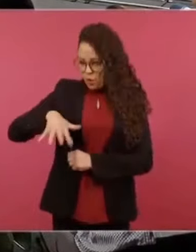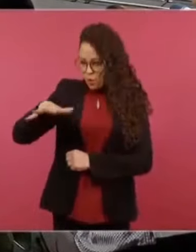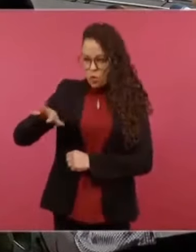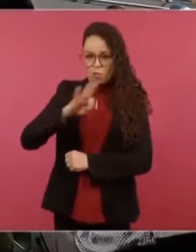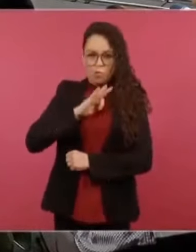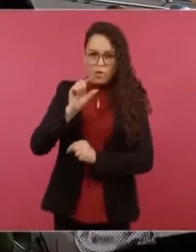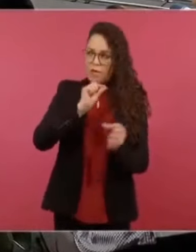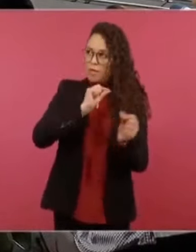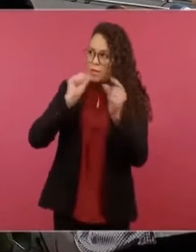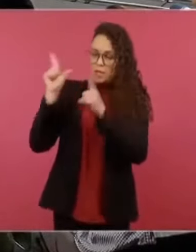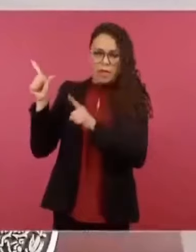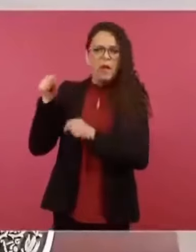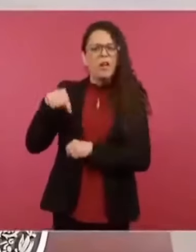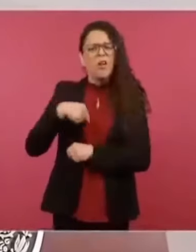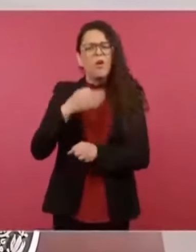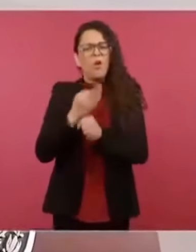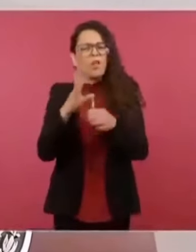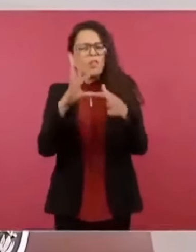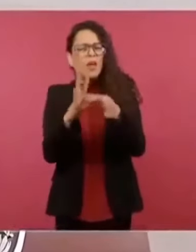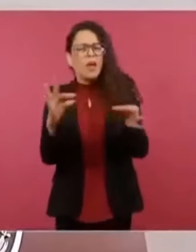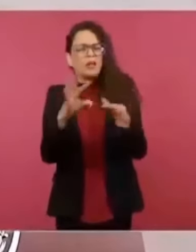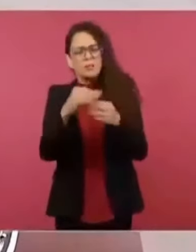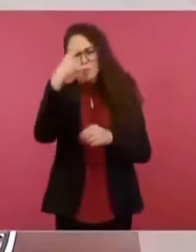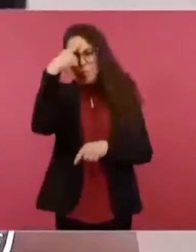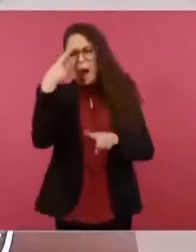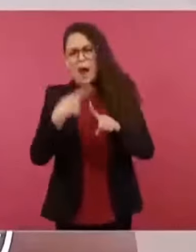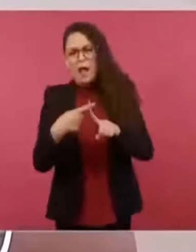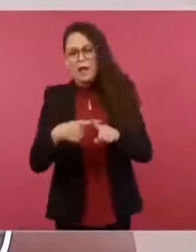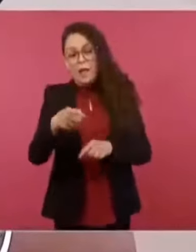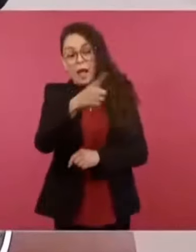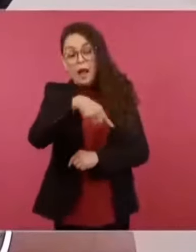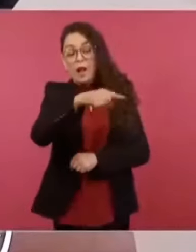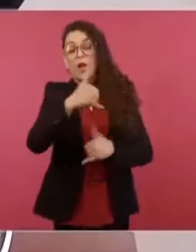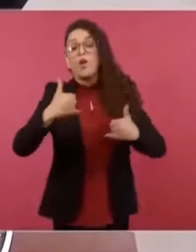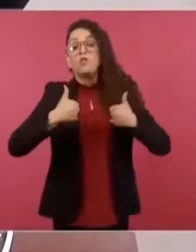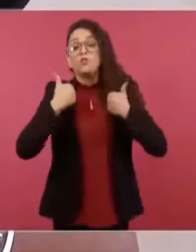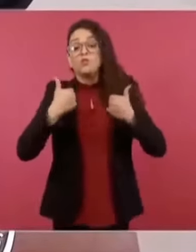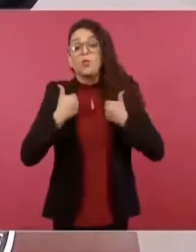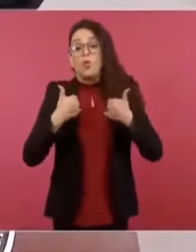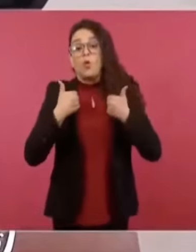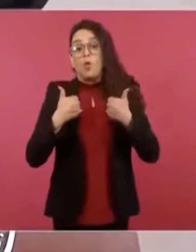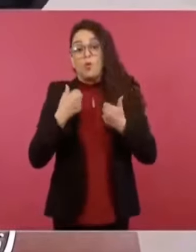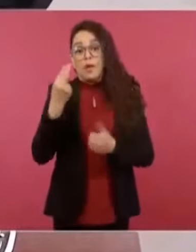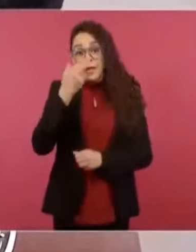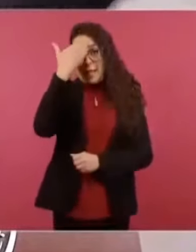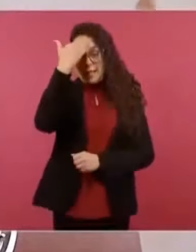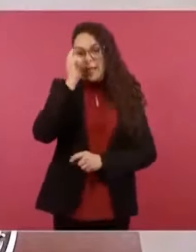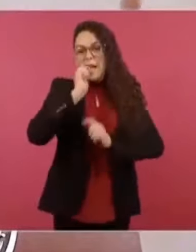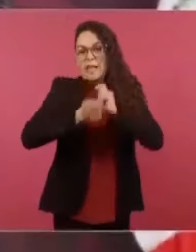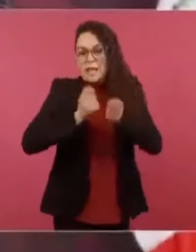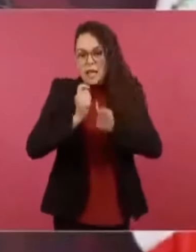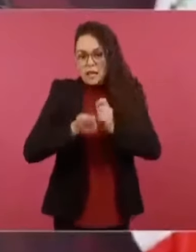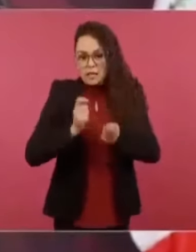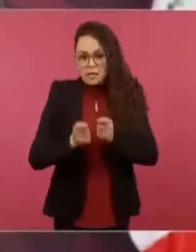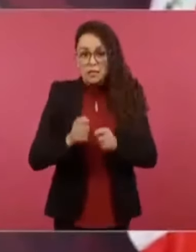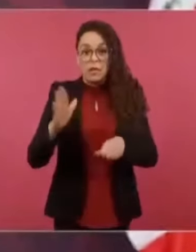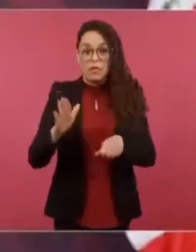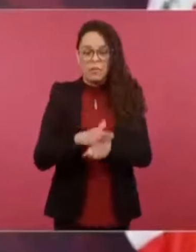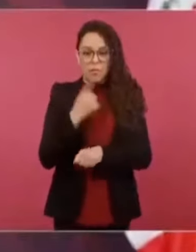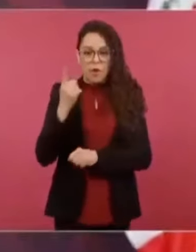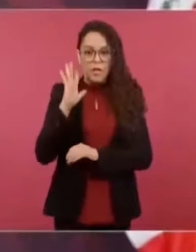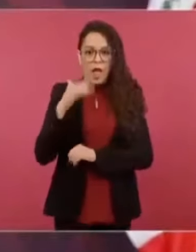todo esto para los jóvenes, porque ya hablábamos que nos invaden en el 47,